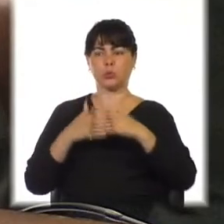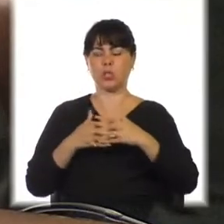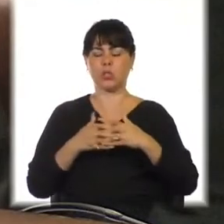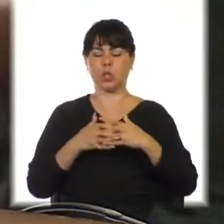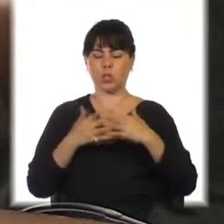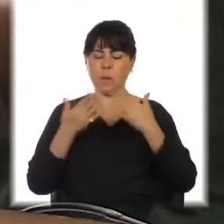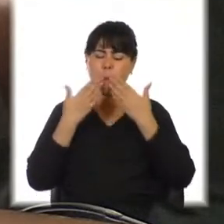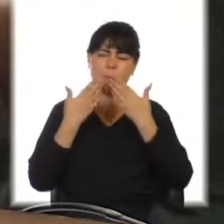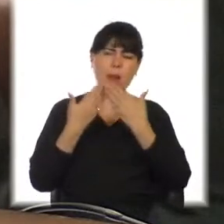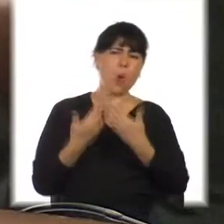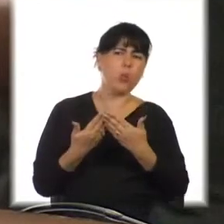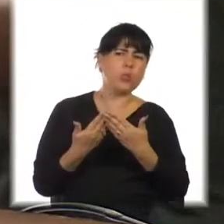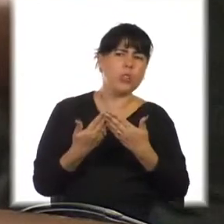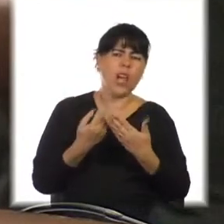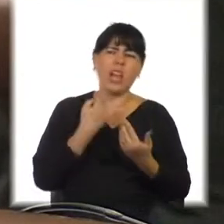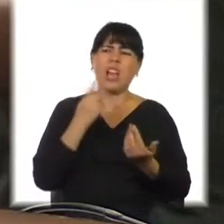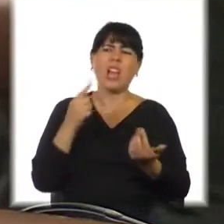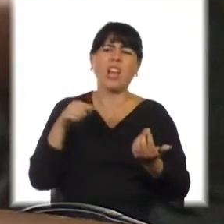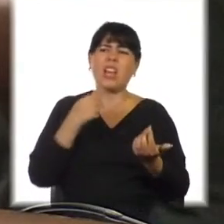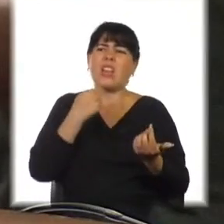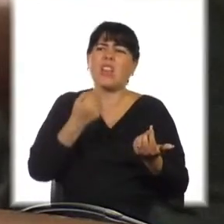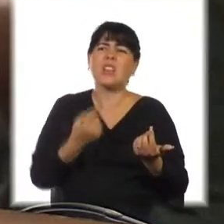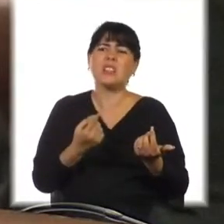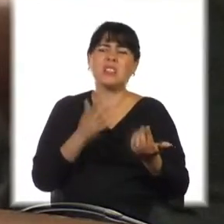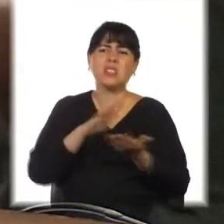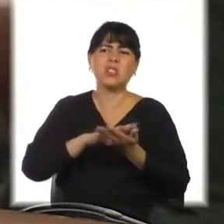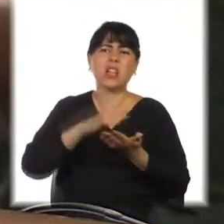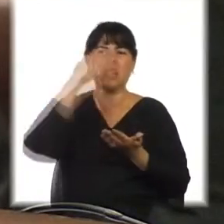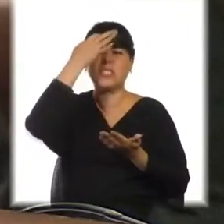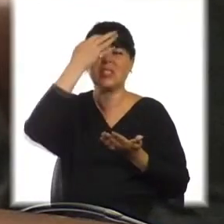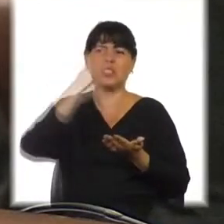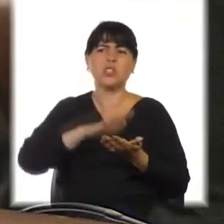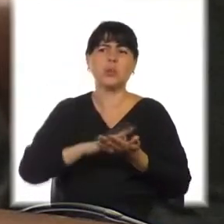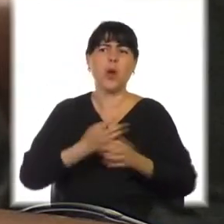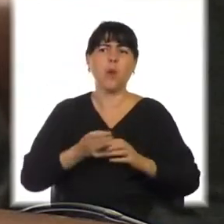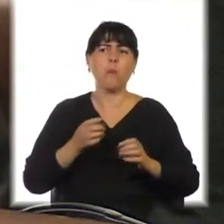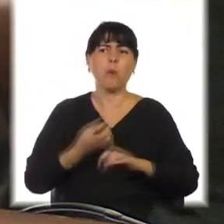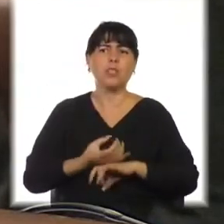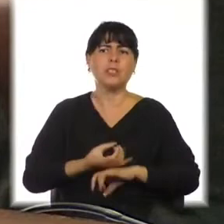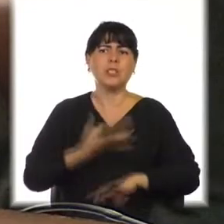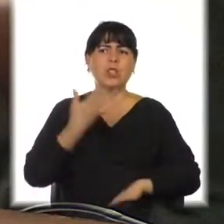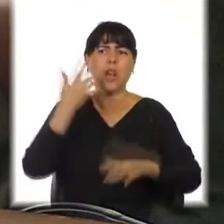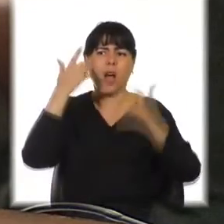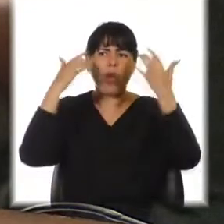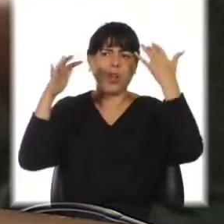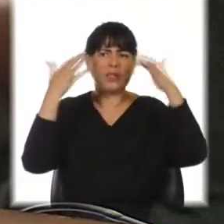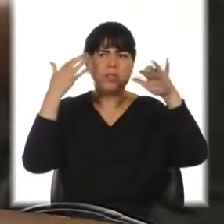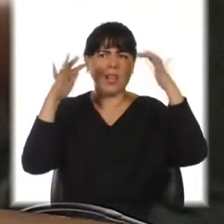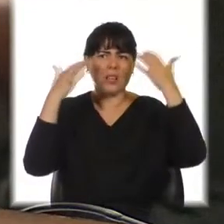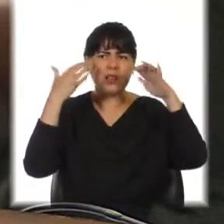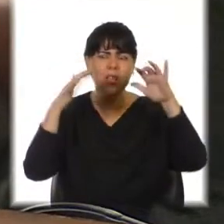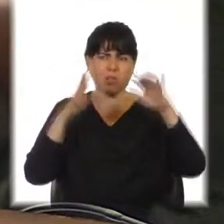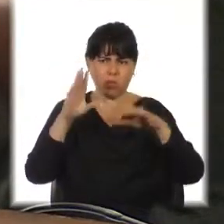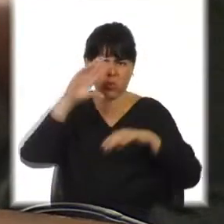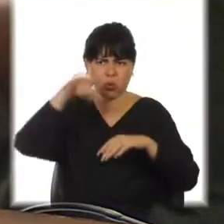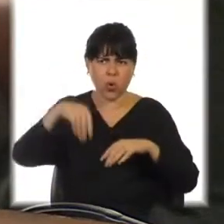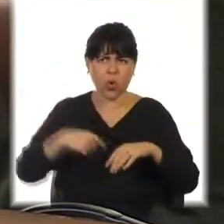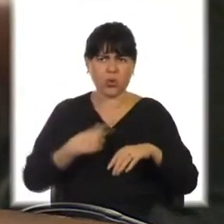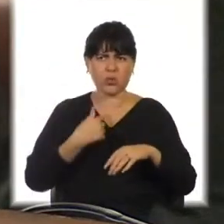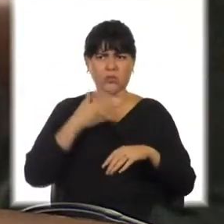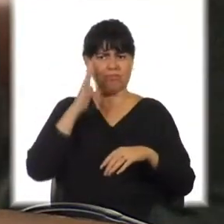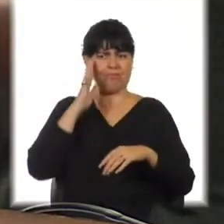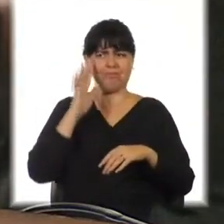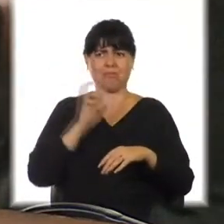es, ¿qué dice la ciencia con respecto a la hormonización adolescente? Estamos convencidos que esto es un absoluto